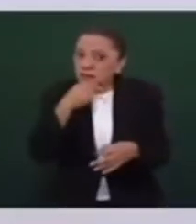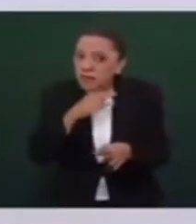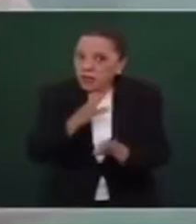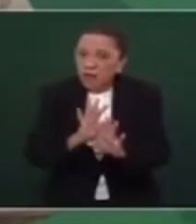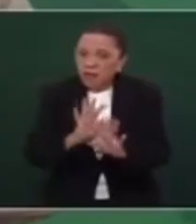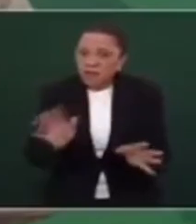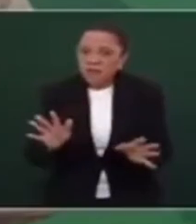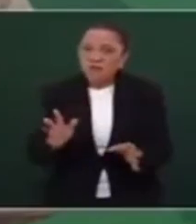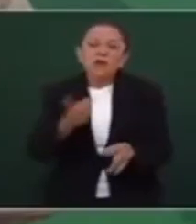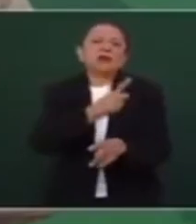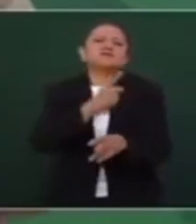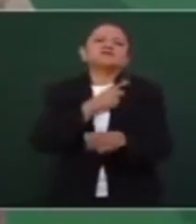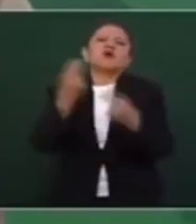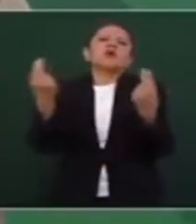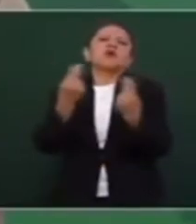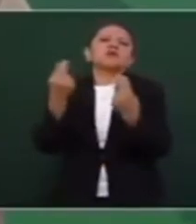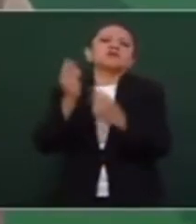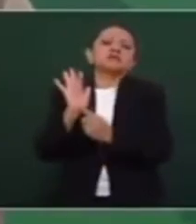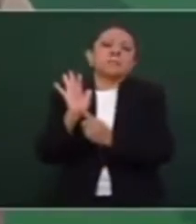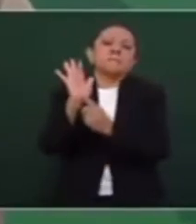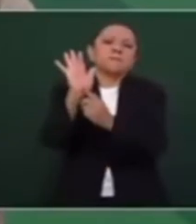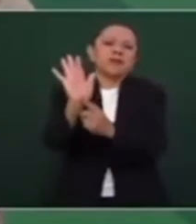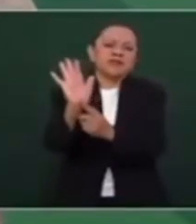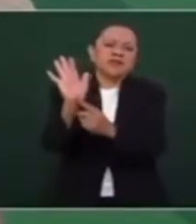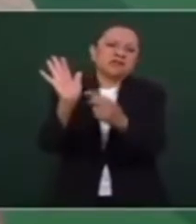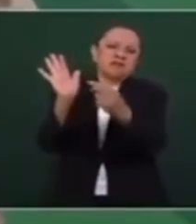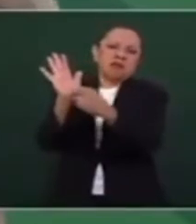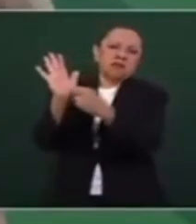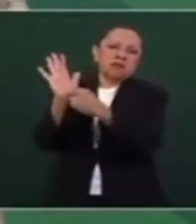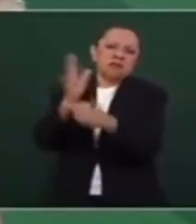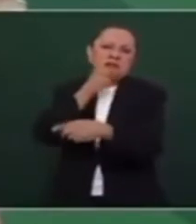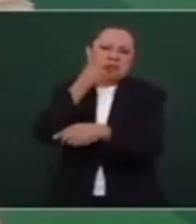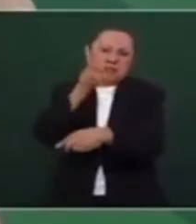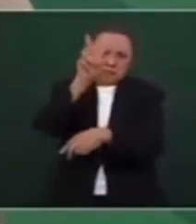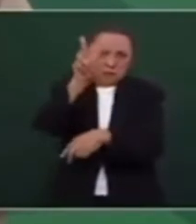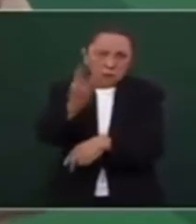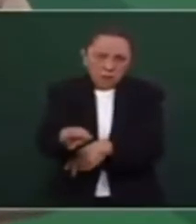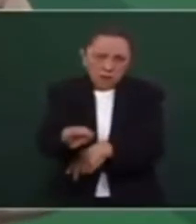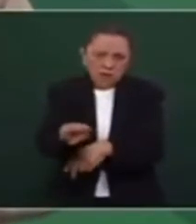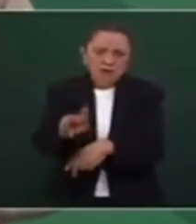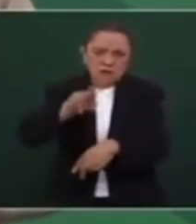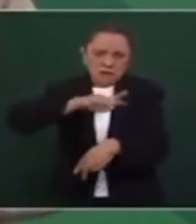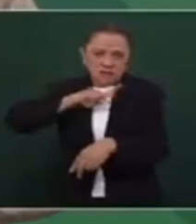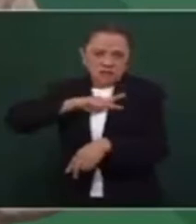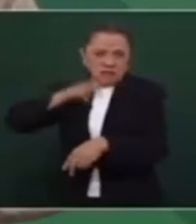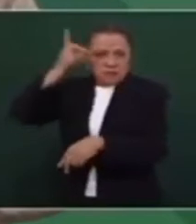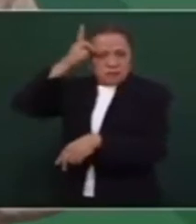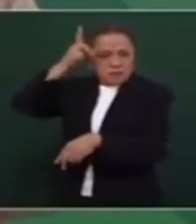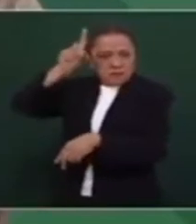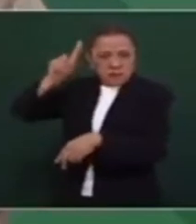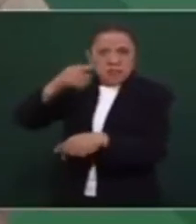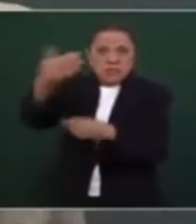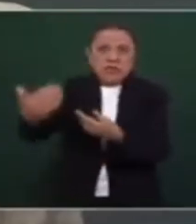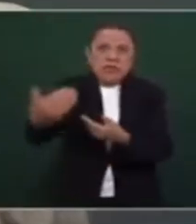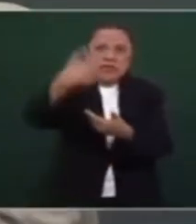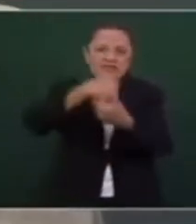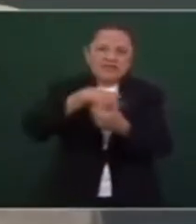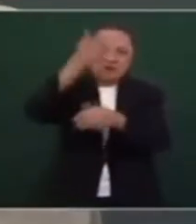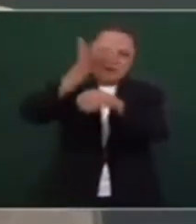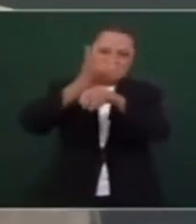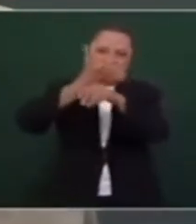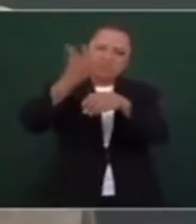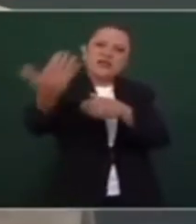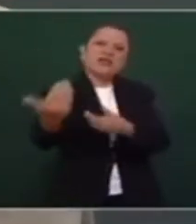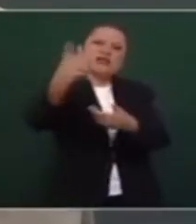con presentar el documento donde, bajo protesta, es decir, verdad, se acredita que el vehículo ingresó. Hay una